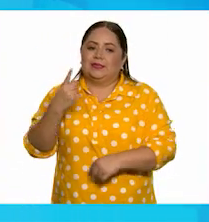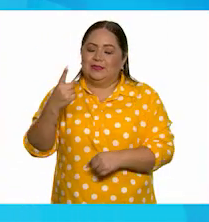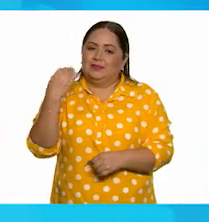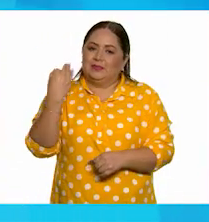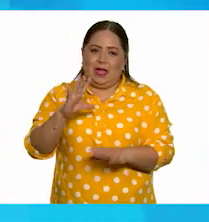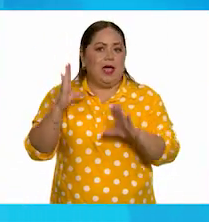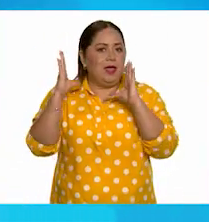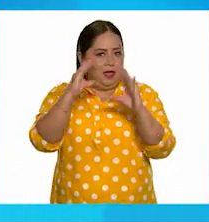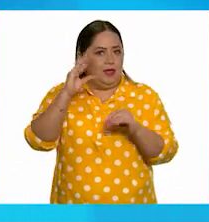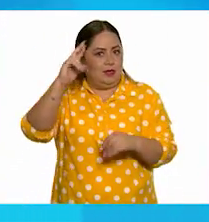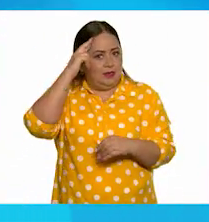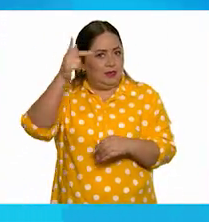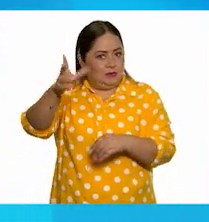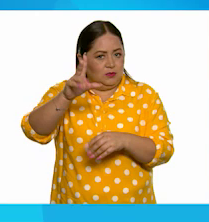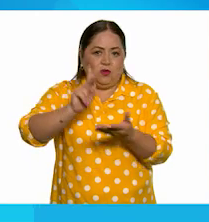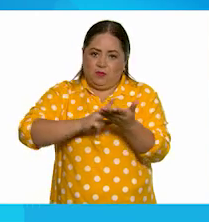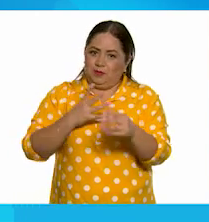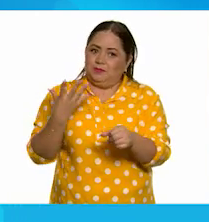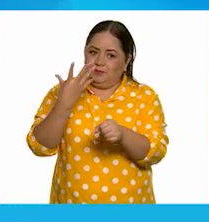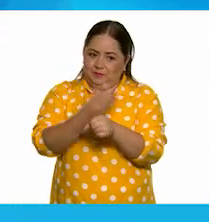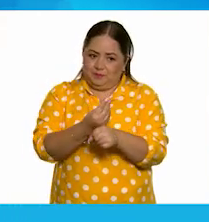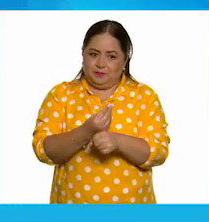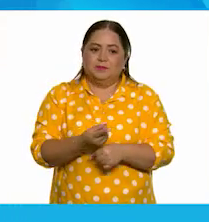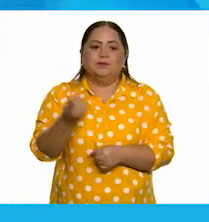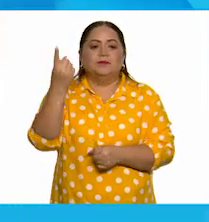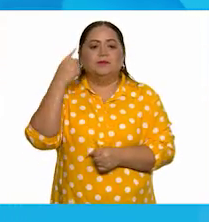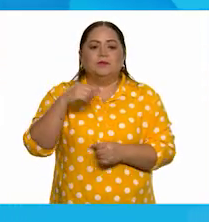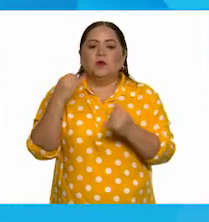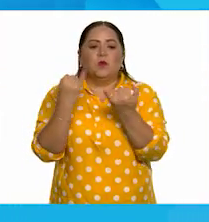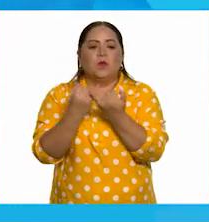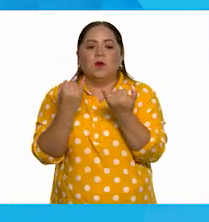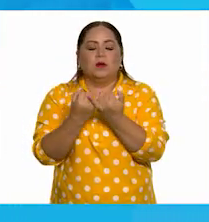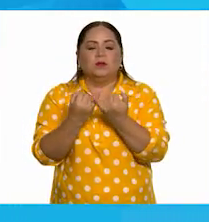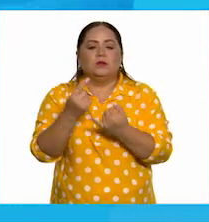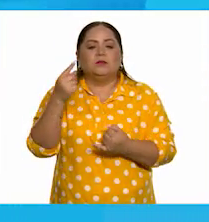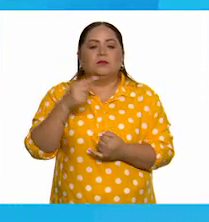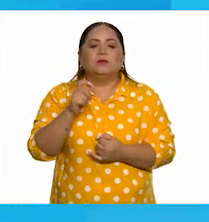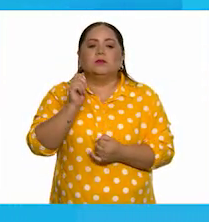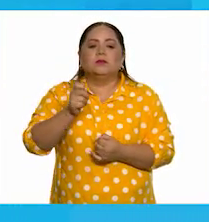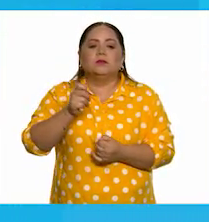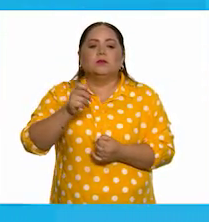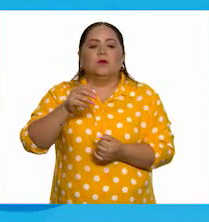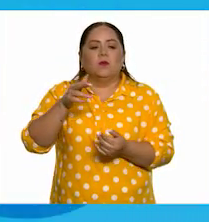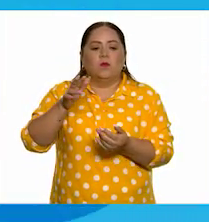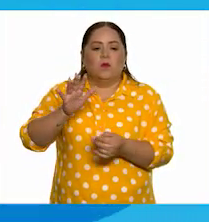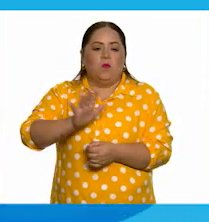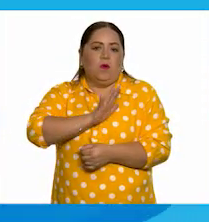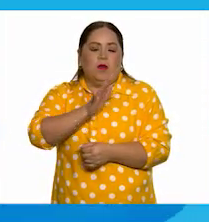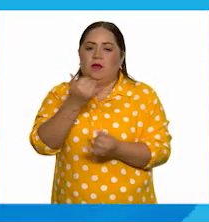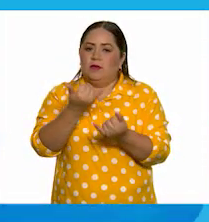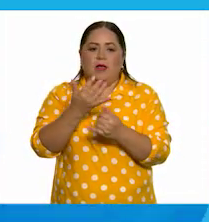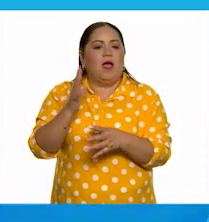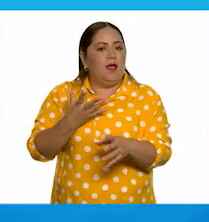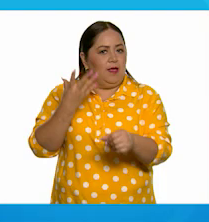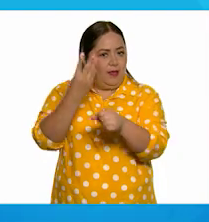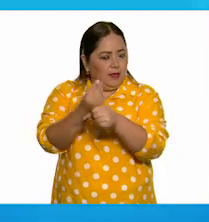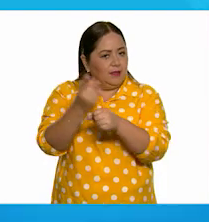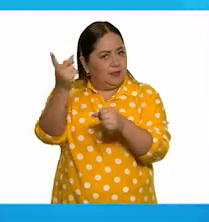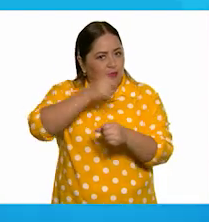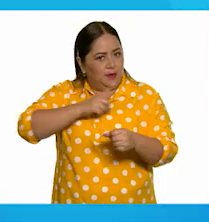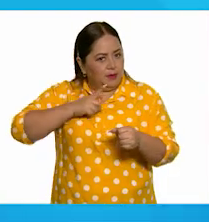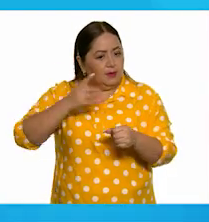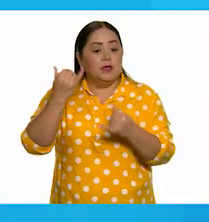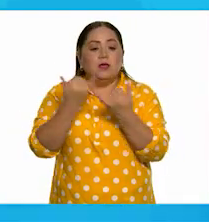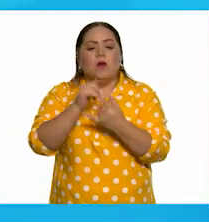ya le enseñamos cómo lo puede arreglar. Y entonces vamos abajo también que dice güerejo, también ya le explicamos cómo.